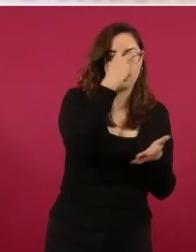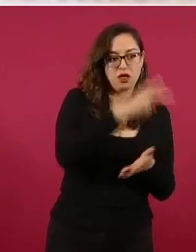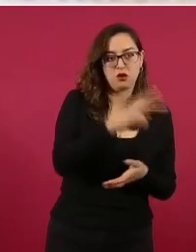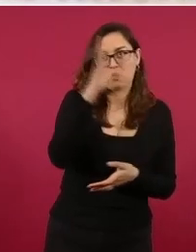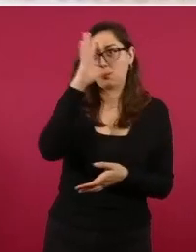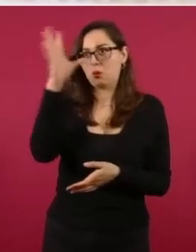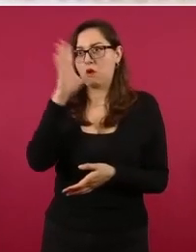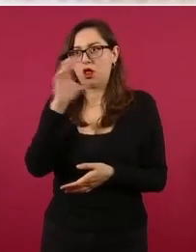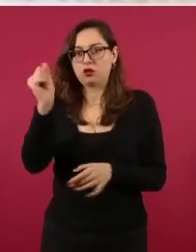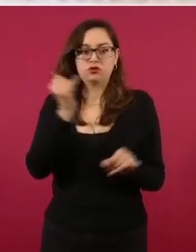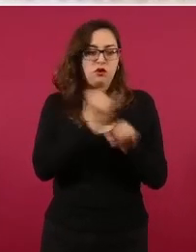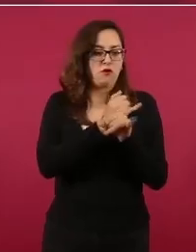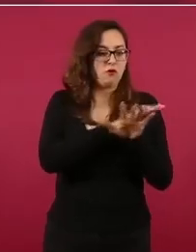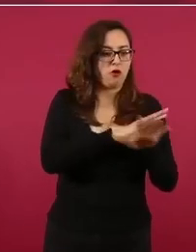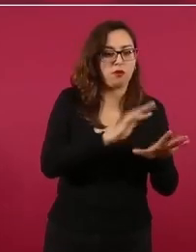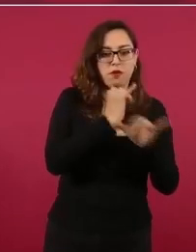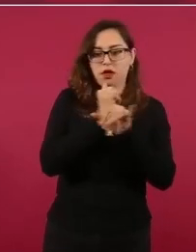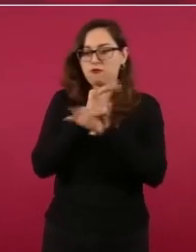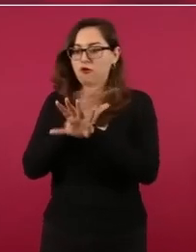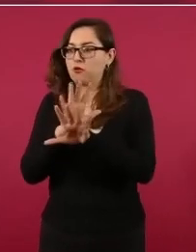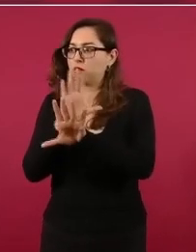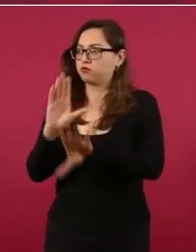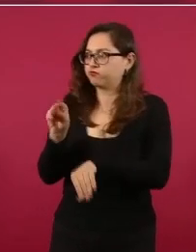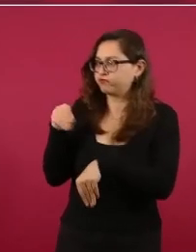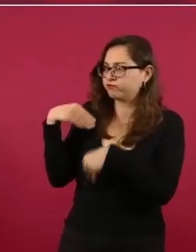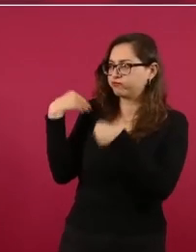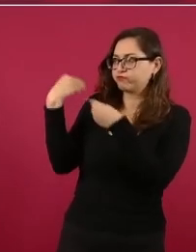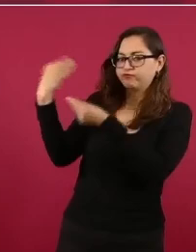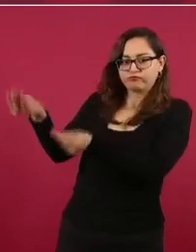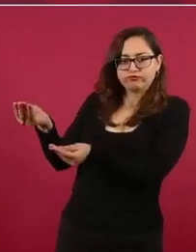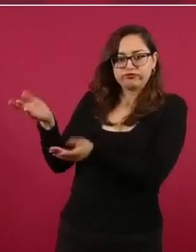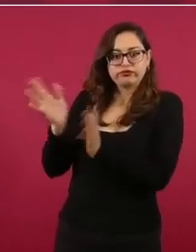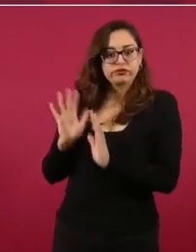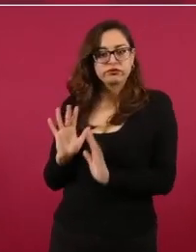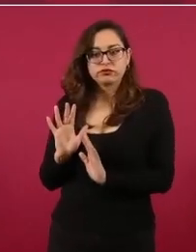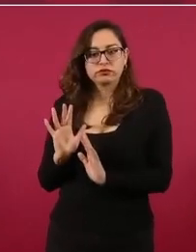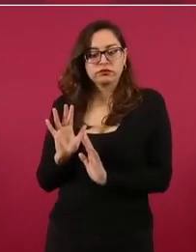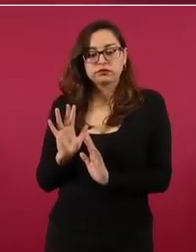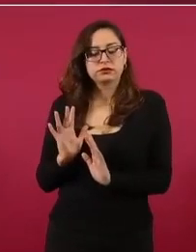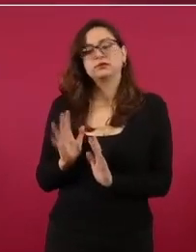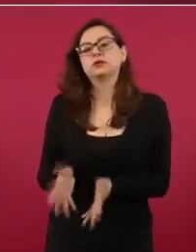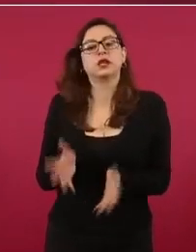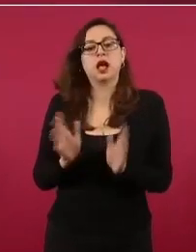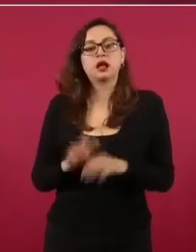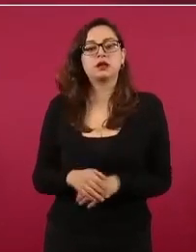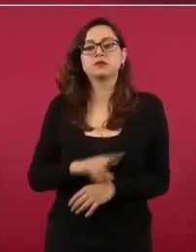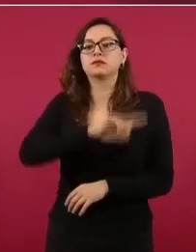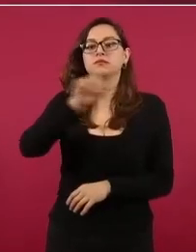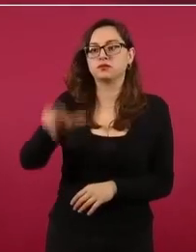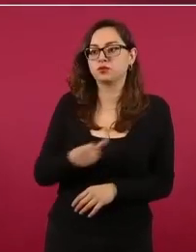las de Morelos y la de